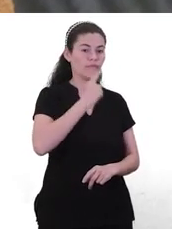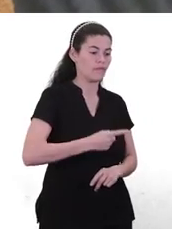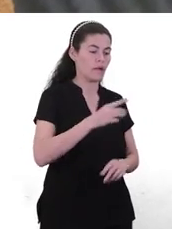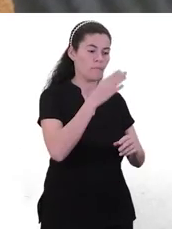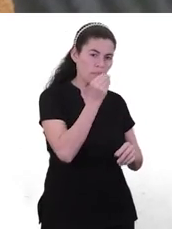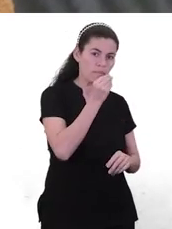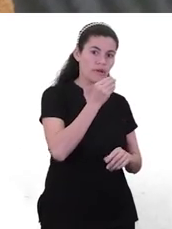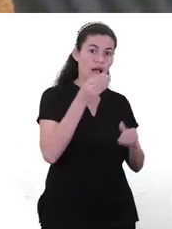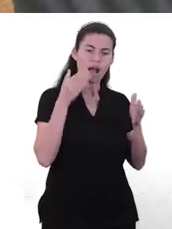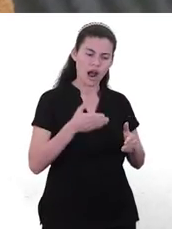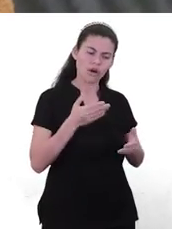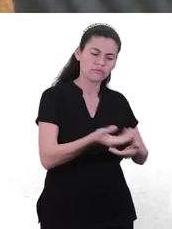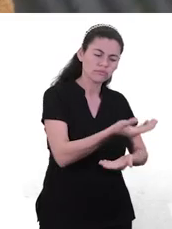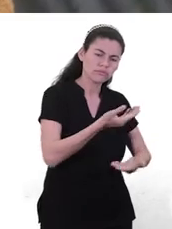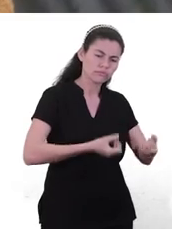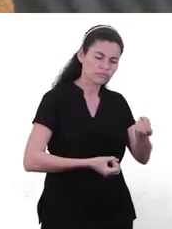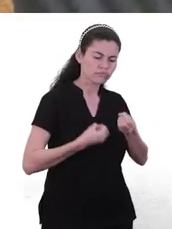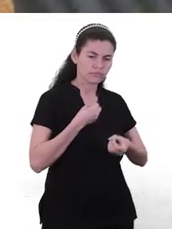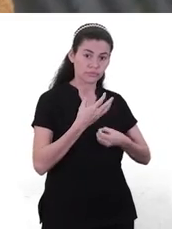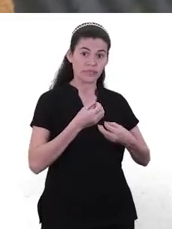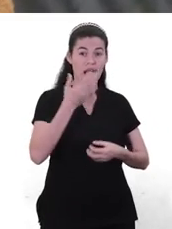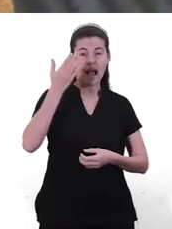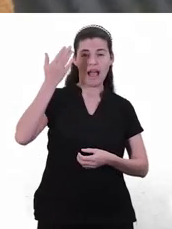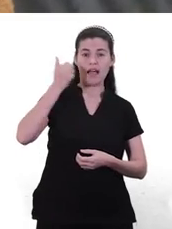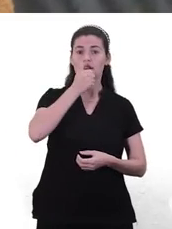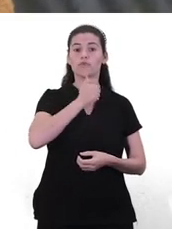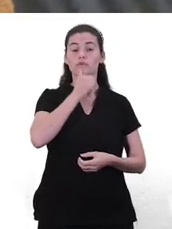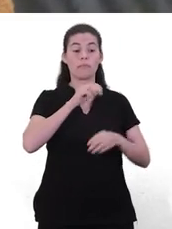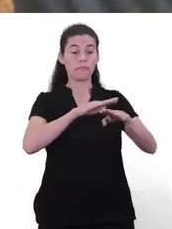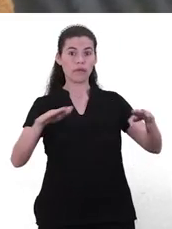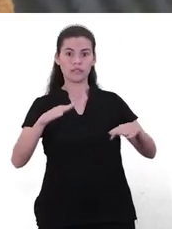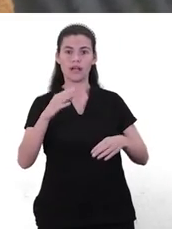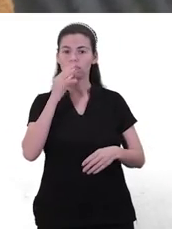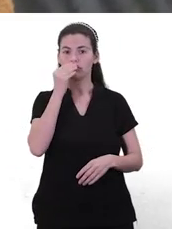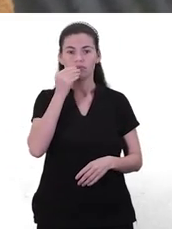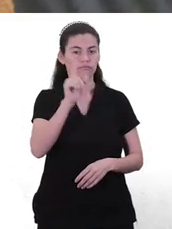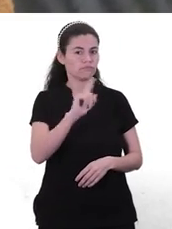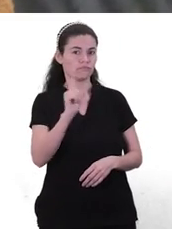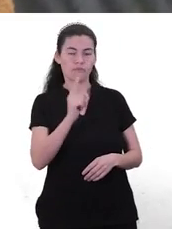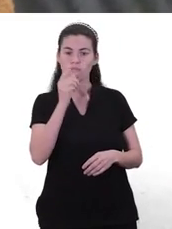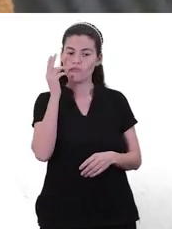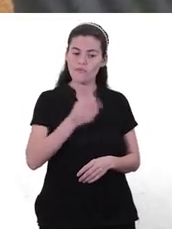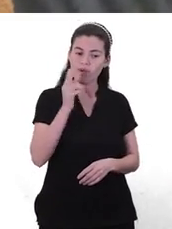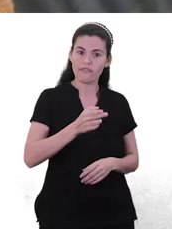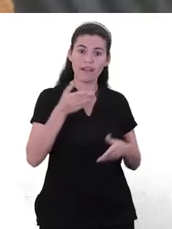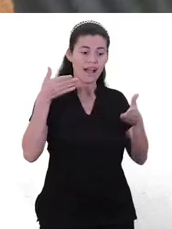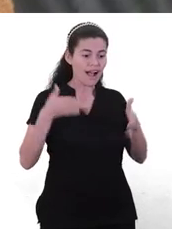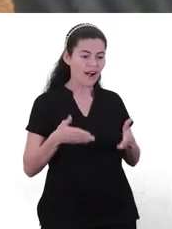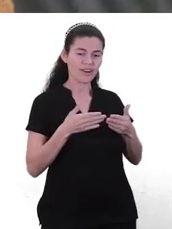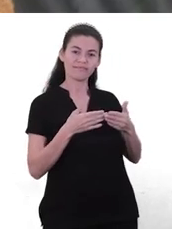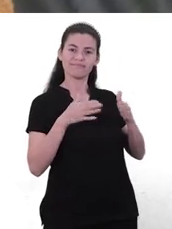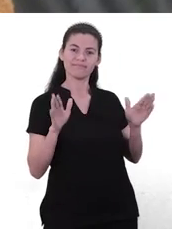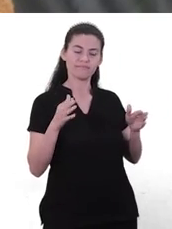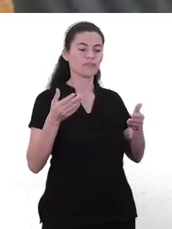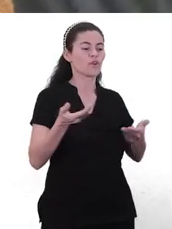hablar. Antes se decía en la mesa, ¿verdad? Claro, nos habrá tocado. Y sin embargo, cuando crecen esperamos que